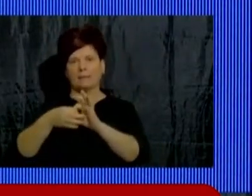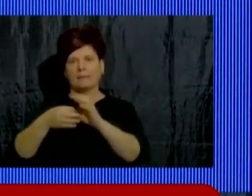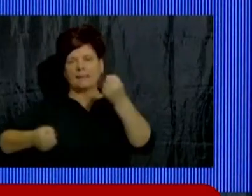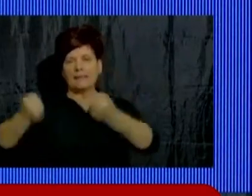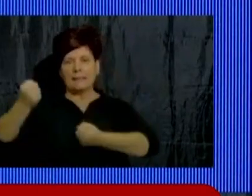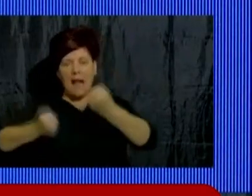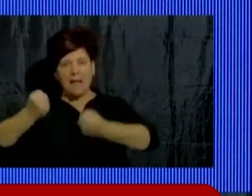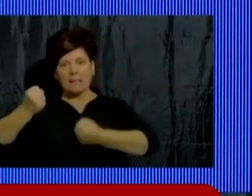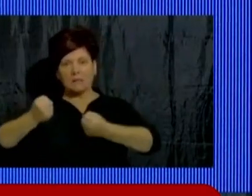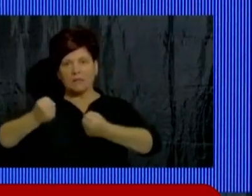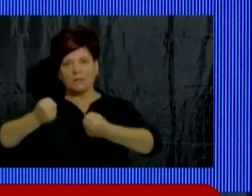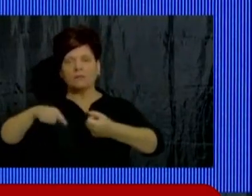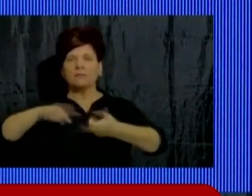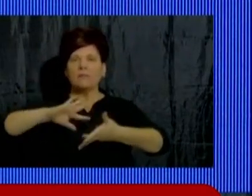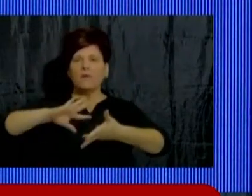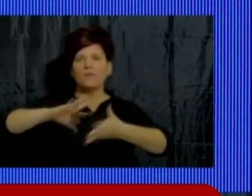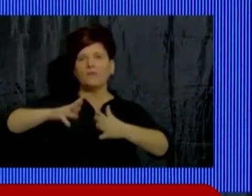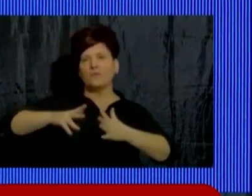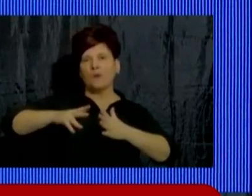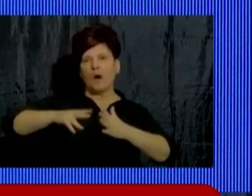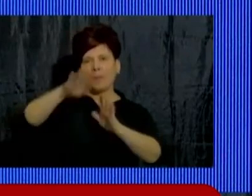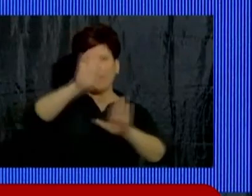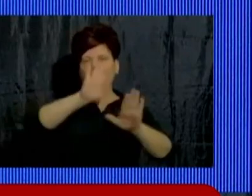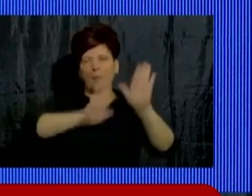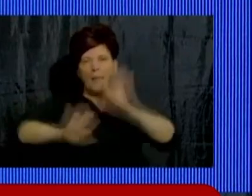generaciones en cultores de la convivencia vial.